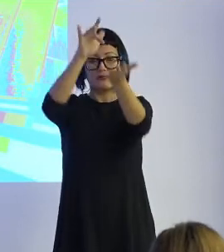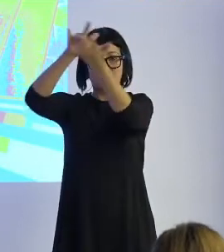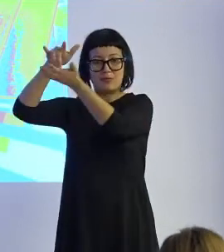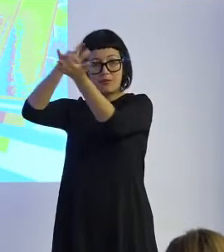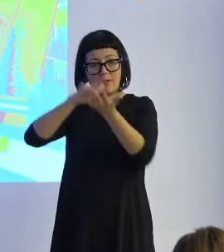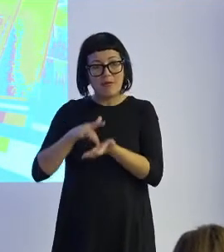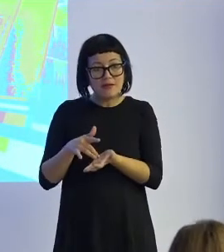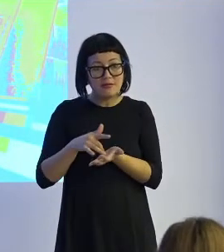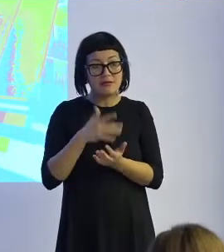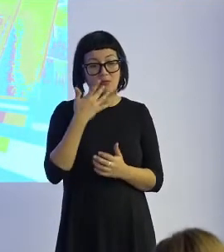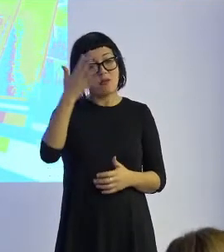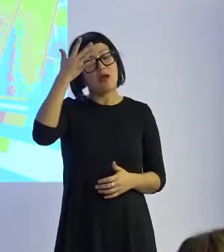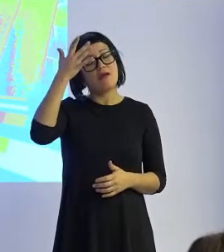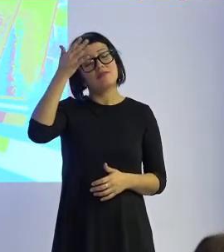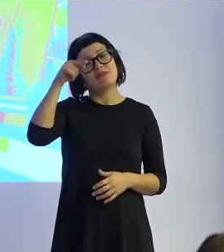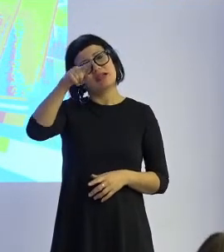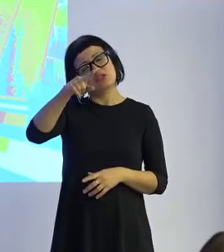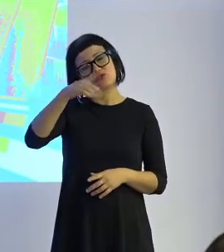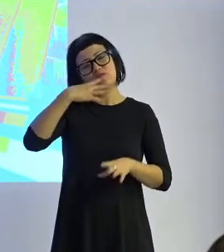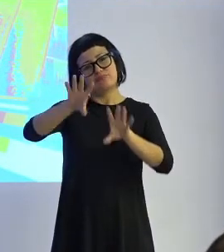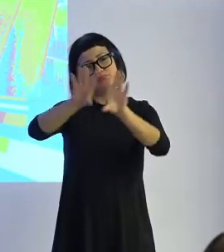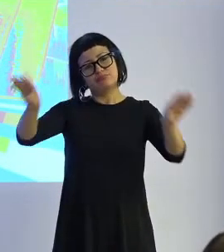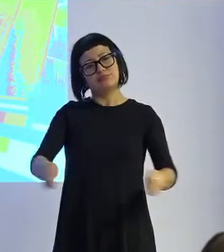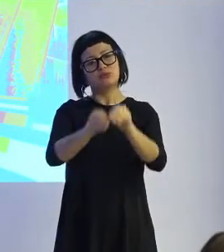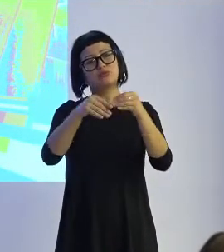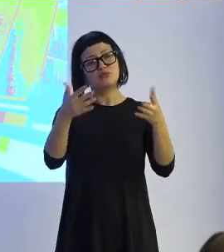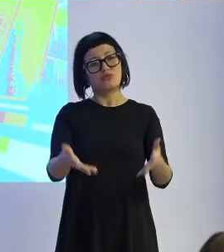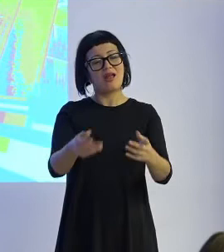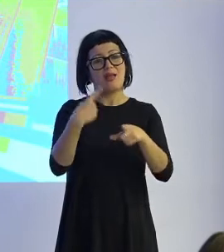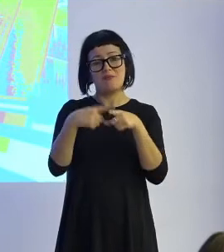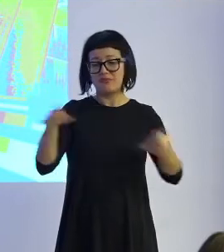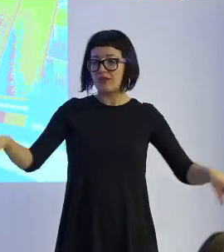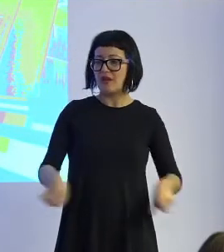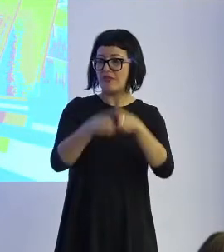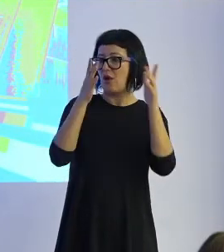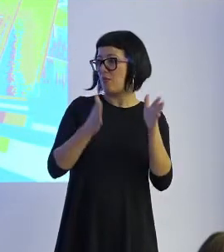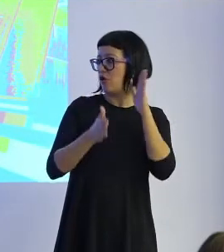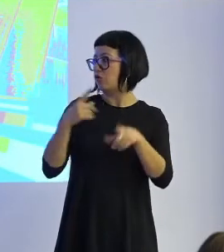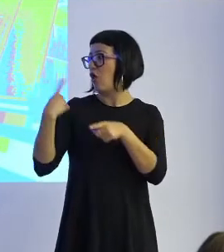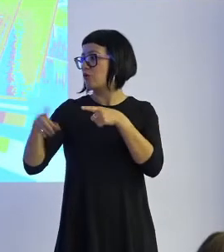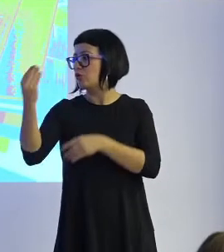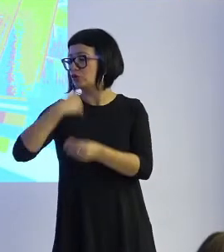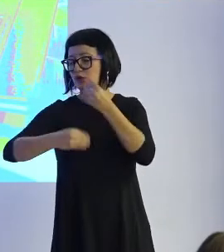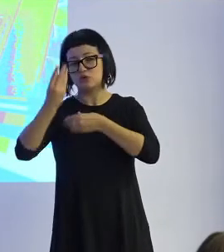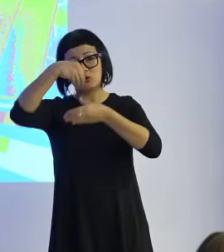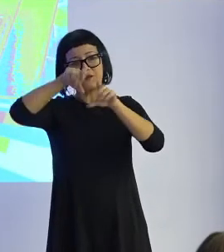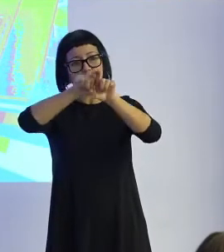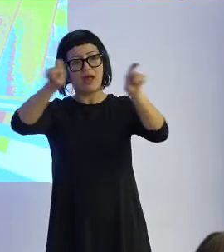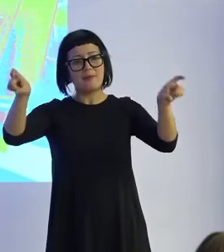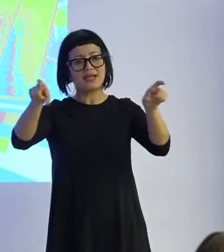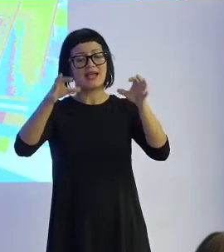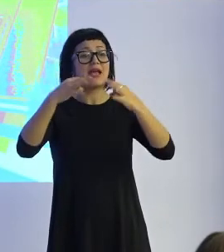la filosofía que subyace en este tipo de productos sean robótica o productos de consumo dentro de la empresa es